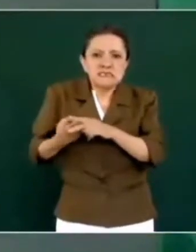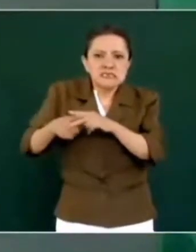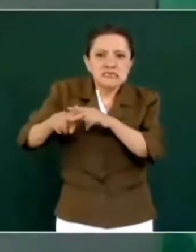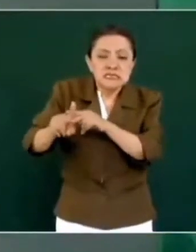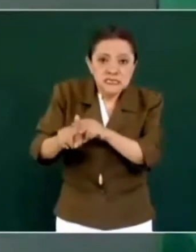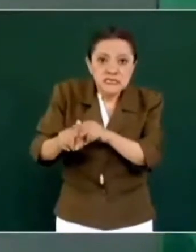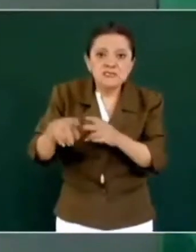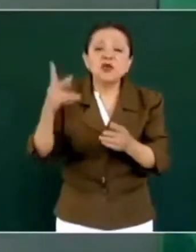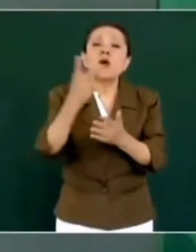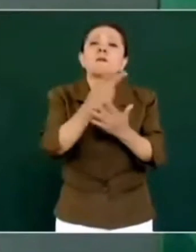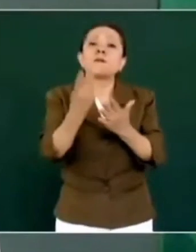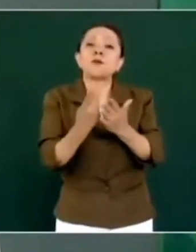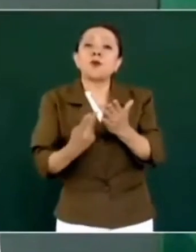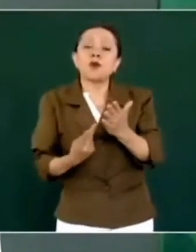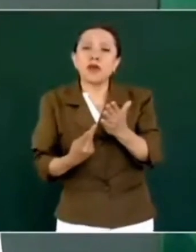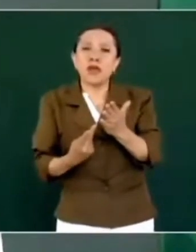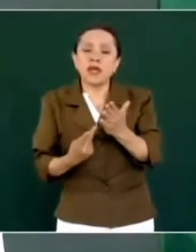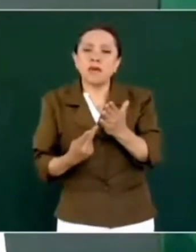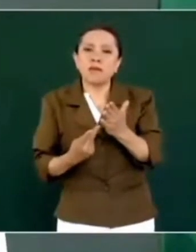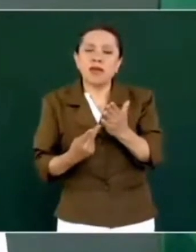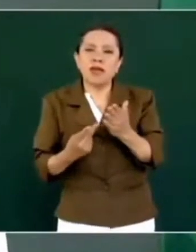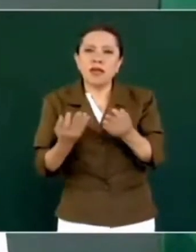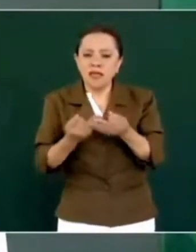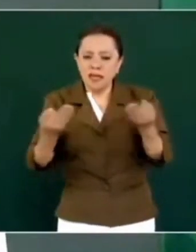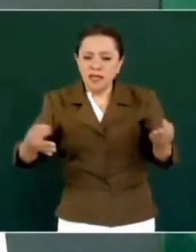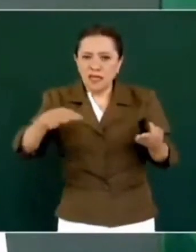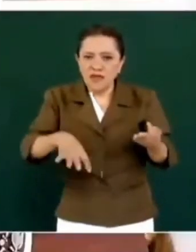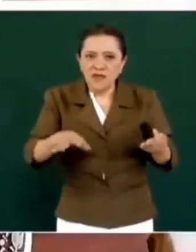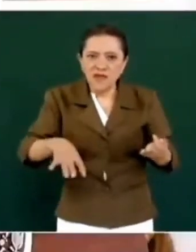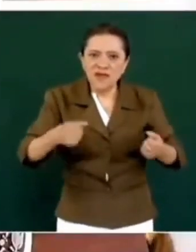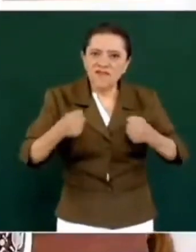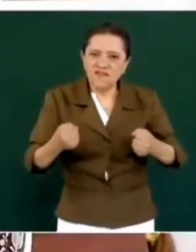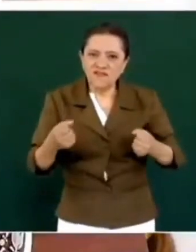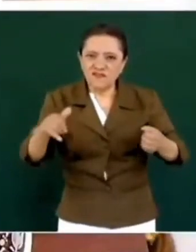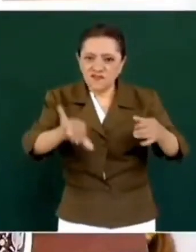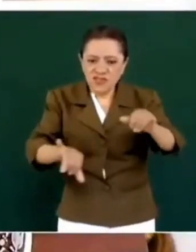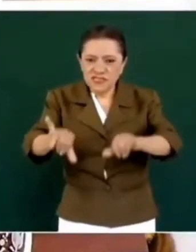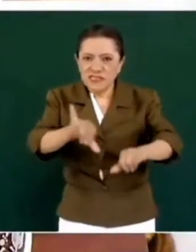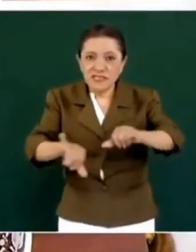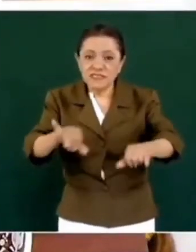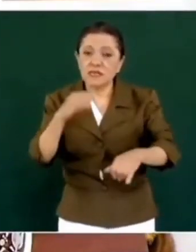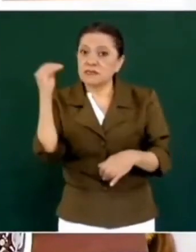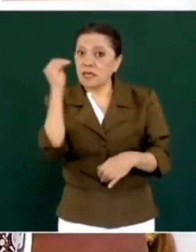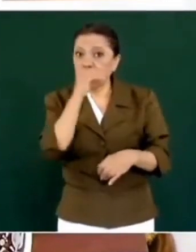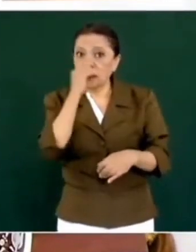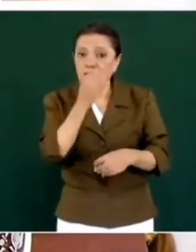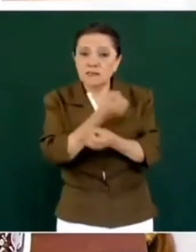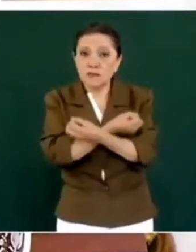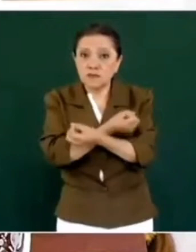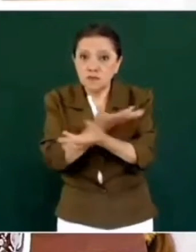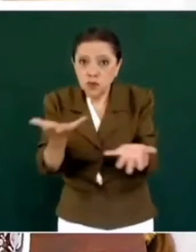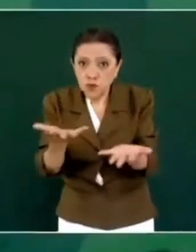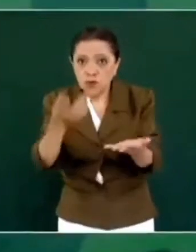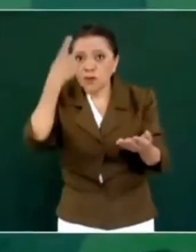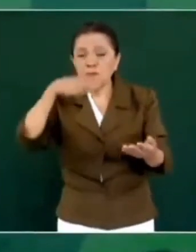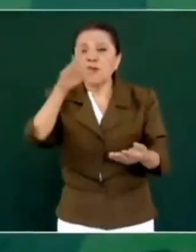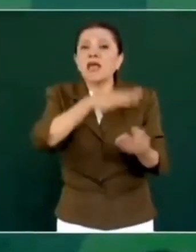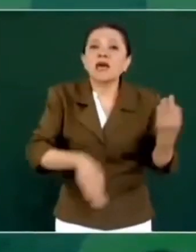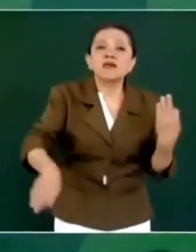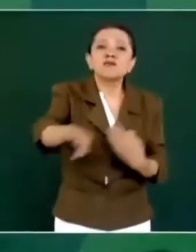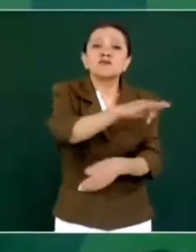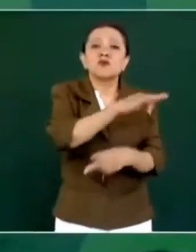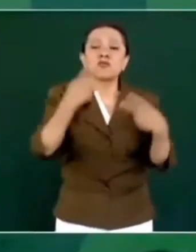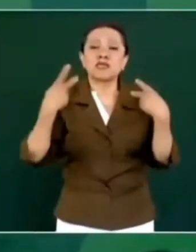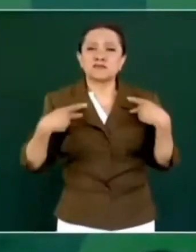programa del fertilizante gratuito para todos los guerrerenses.